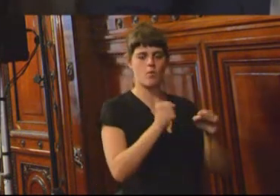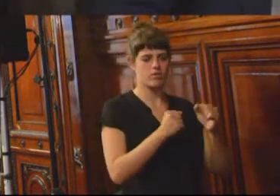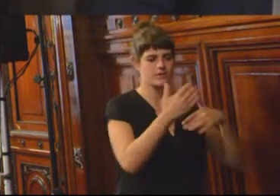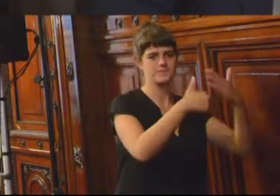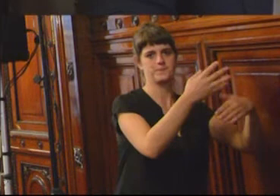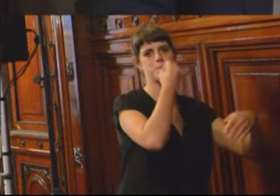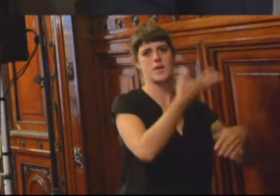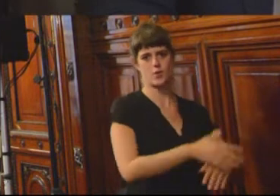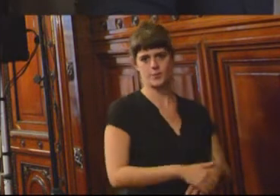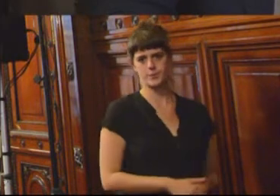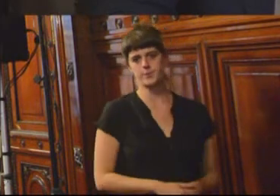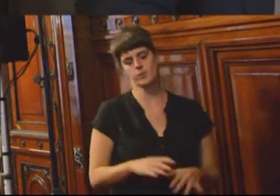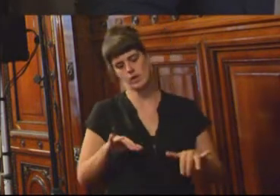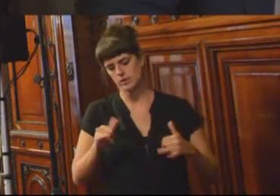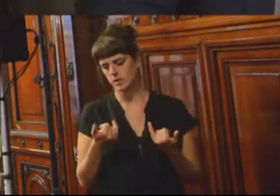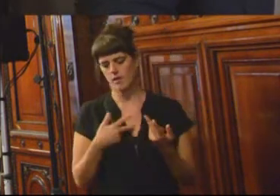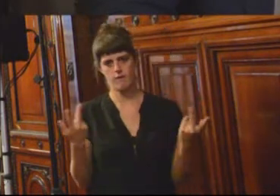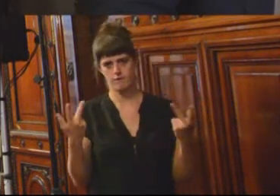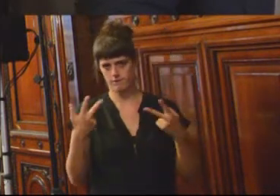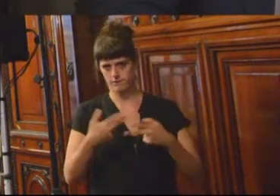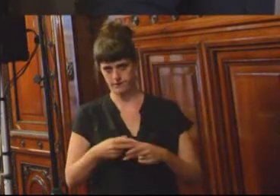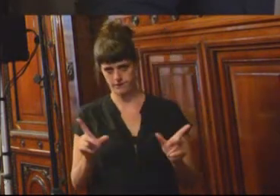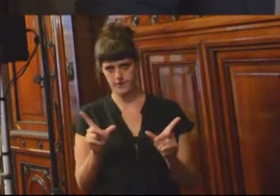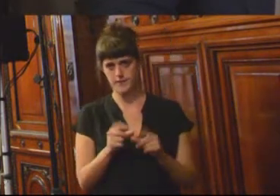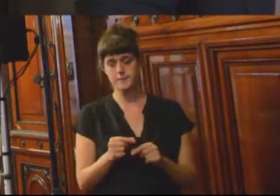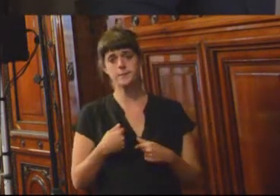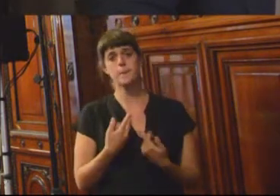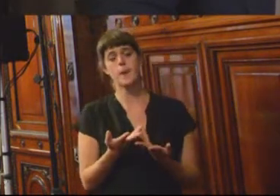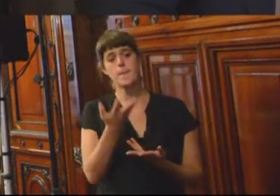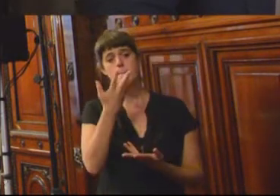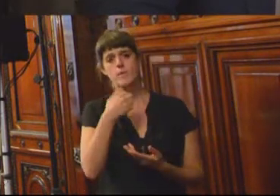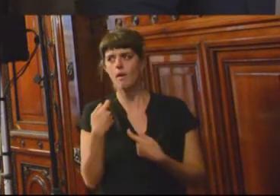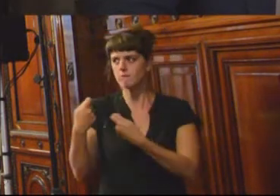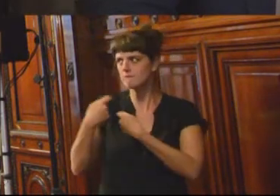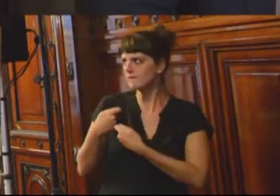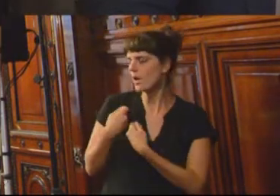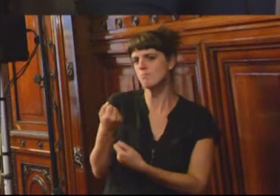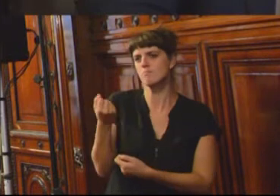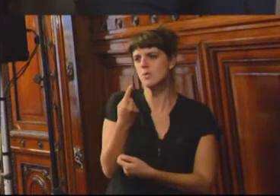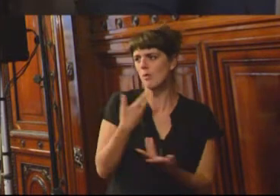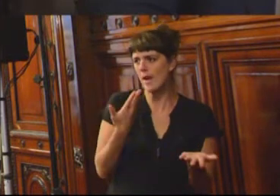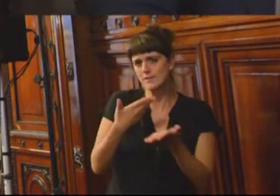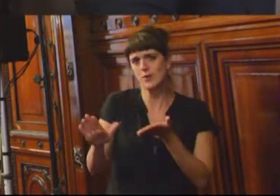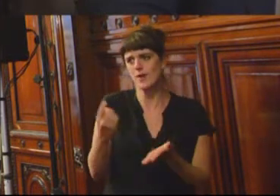Por acá voy a terminar y me gustaría como poder... Tanto me presionaron con los minutos. Me sobraron.